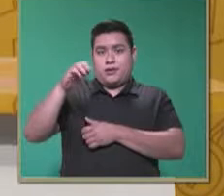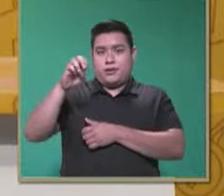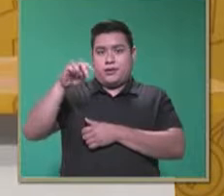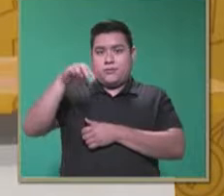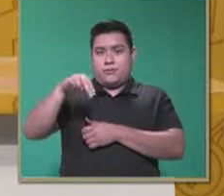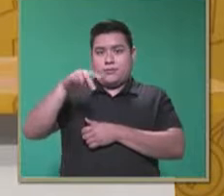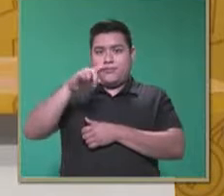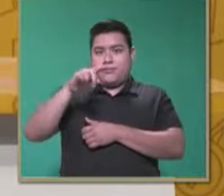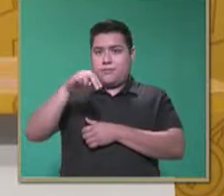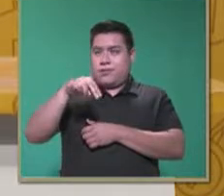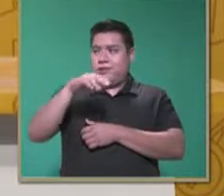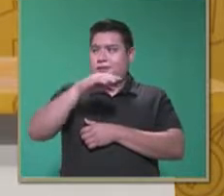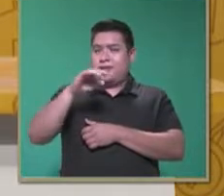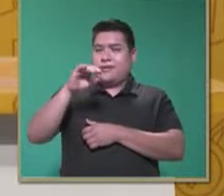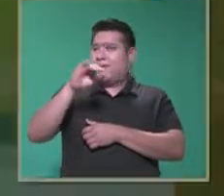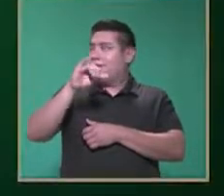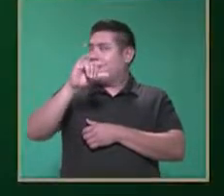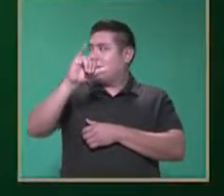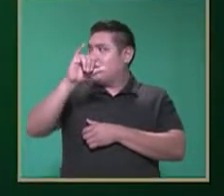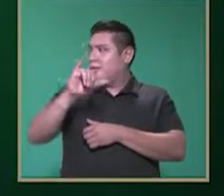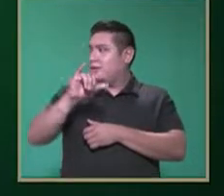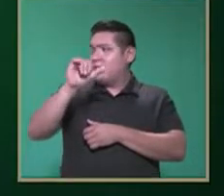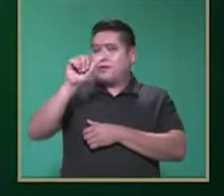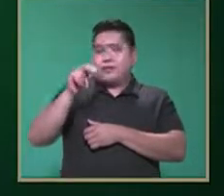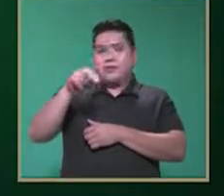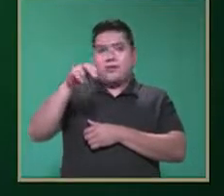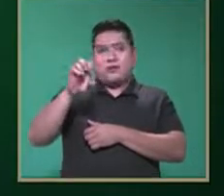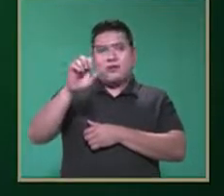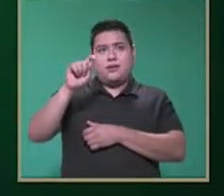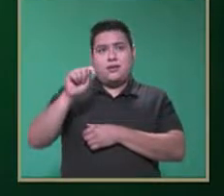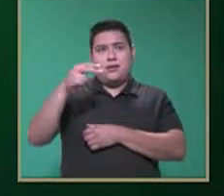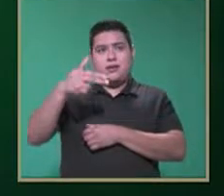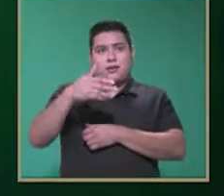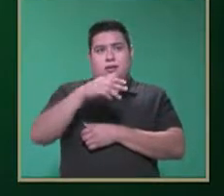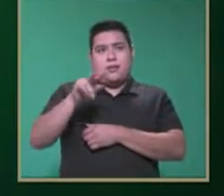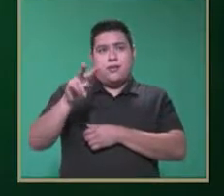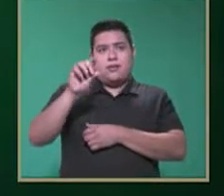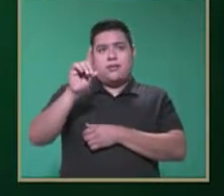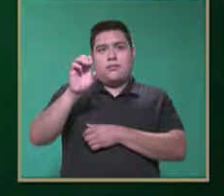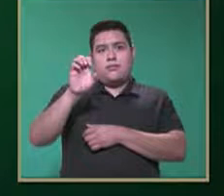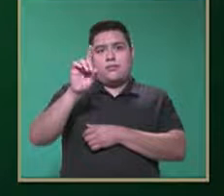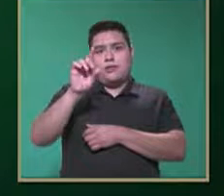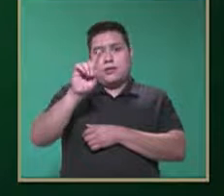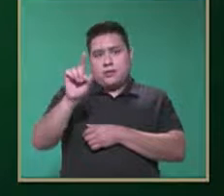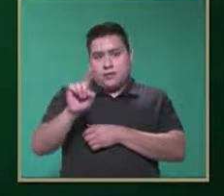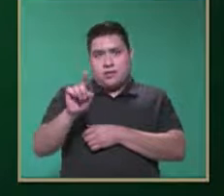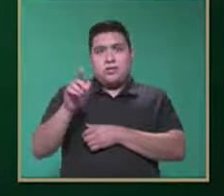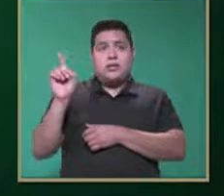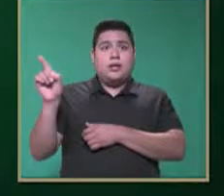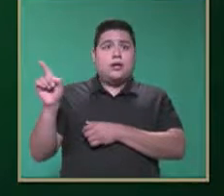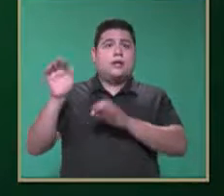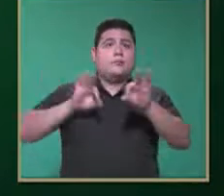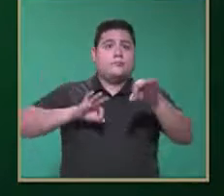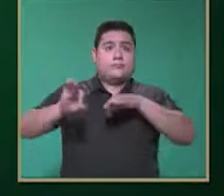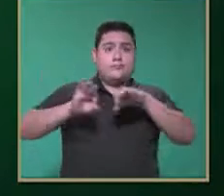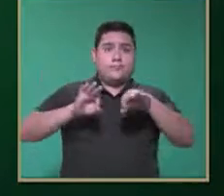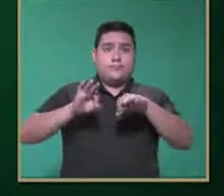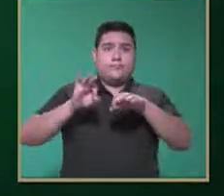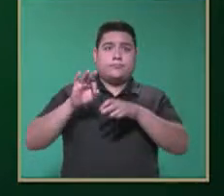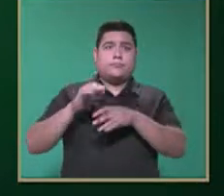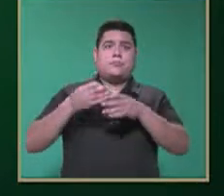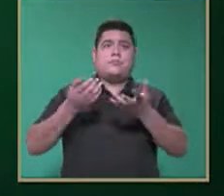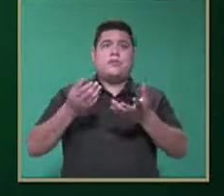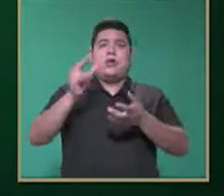estar explicando acerca del desarrollo de habilidades con niños en edad de preescolar. Ella trabaja en el Colegio